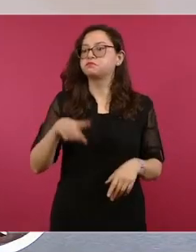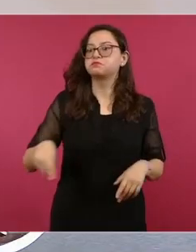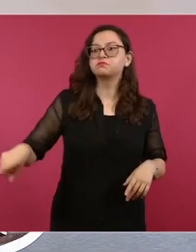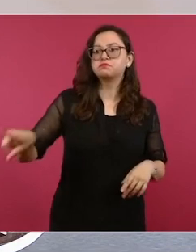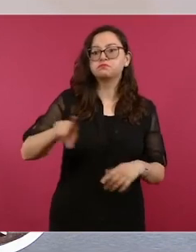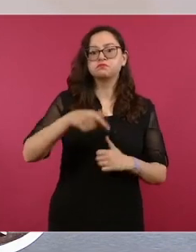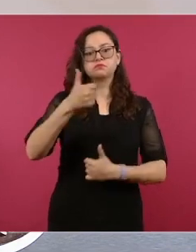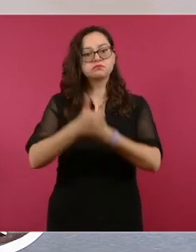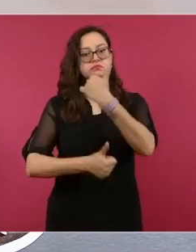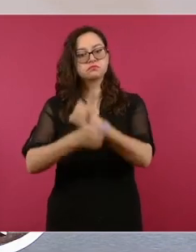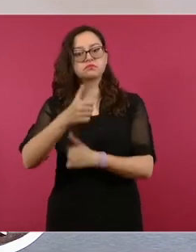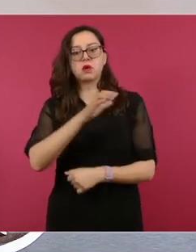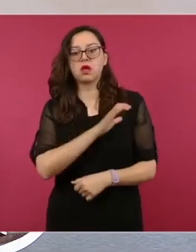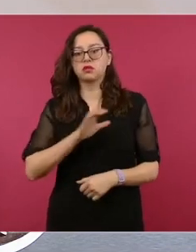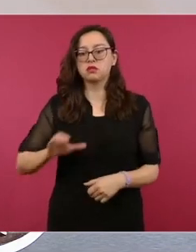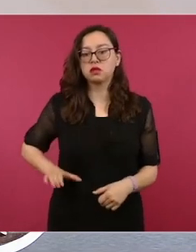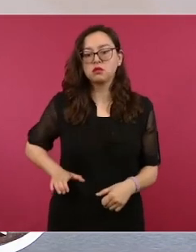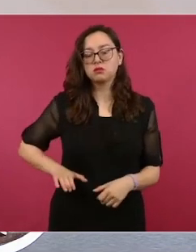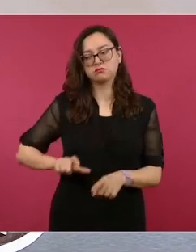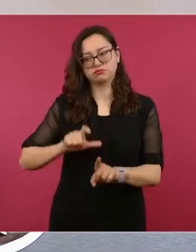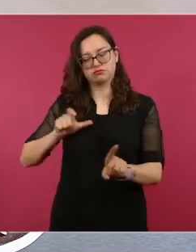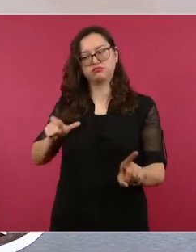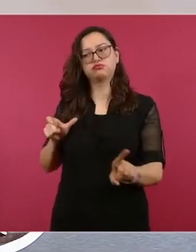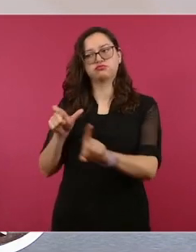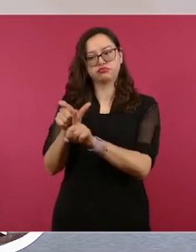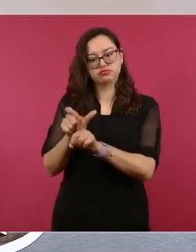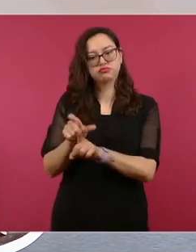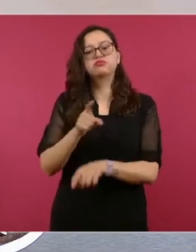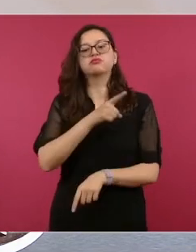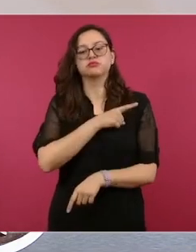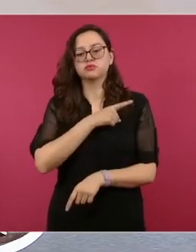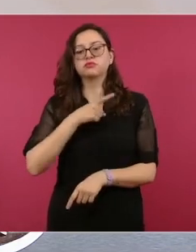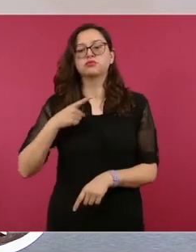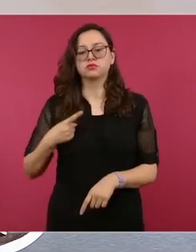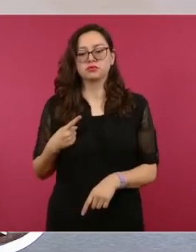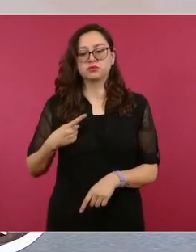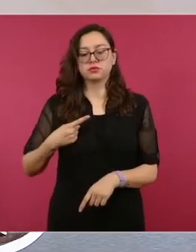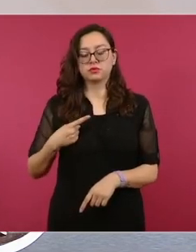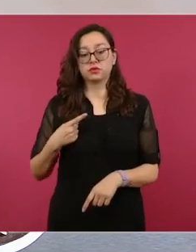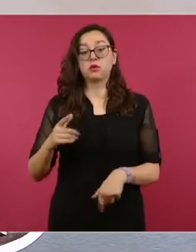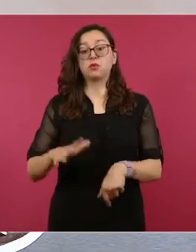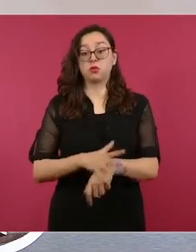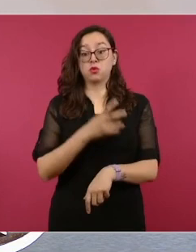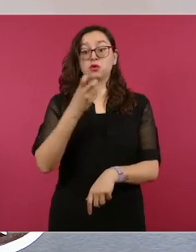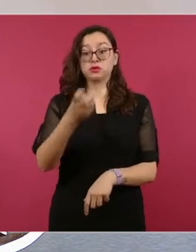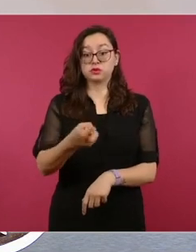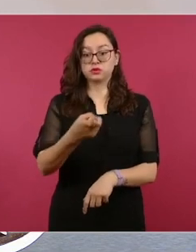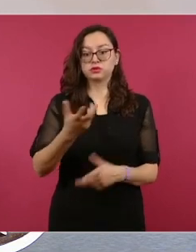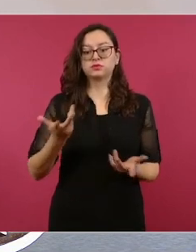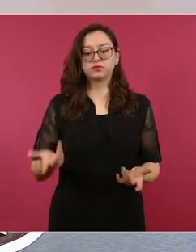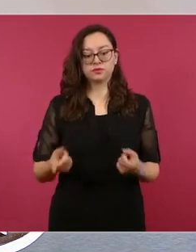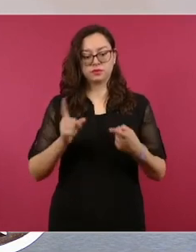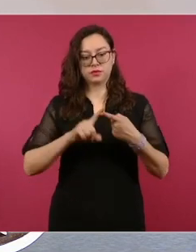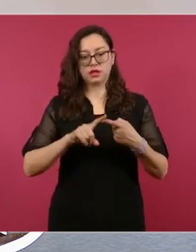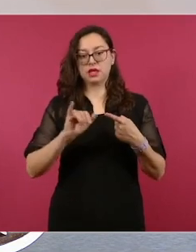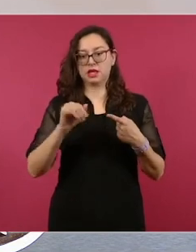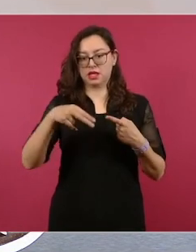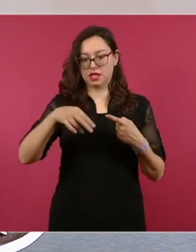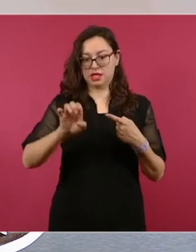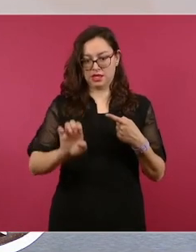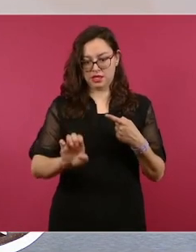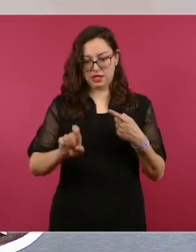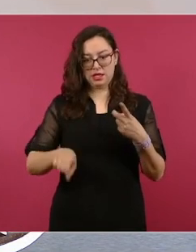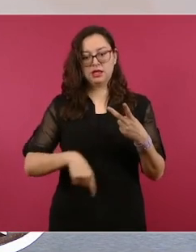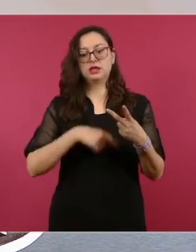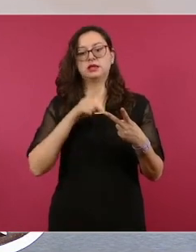popular. Por eso, como ya hemos dicho antes, junto con el Instituto Nacional Electoral,